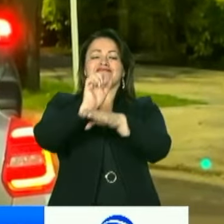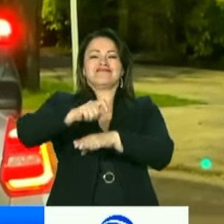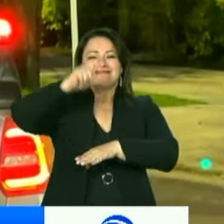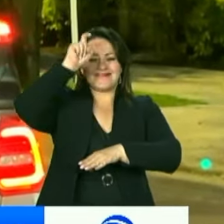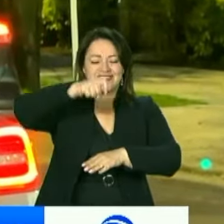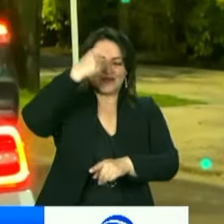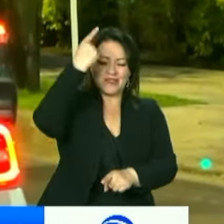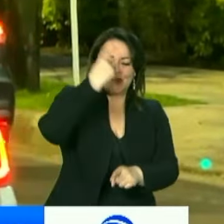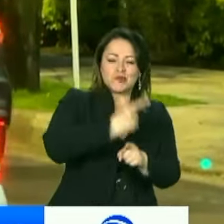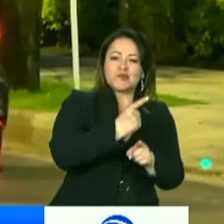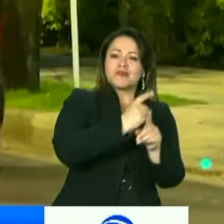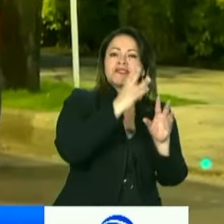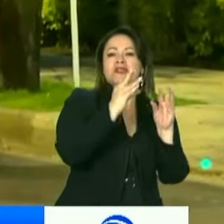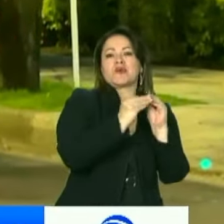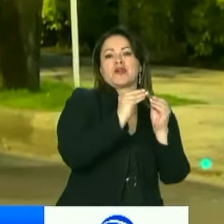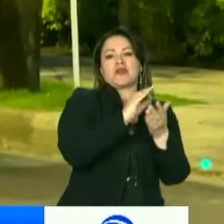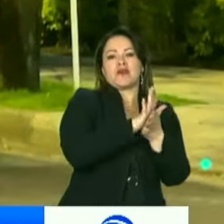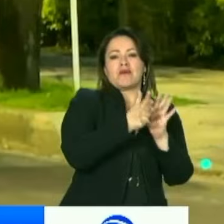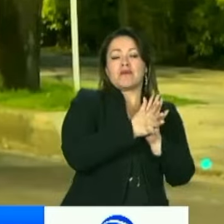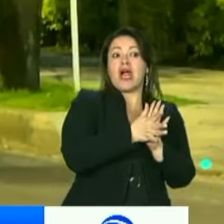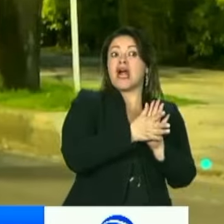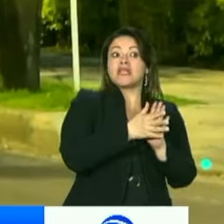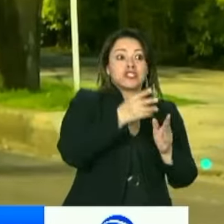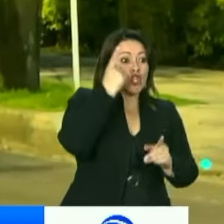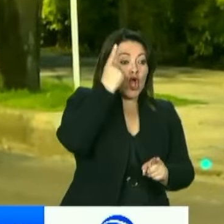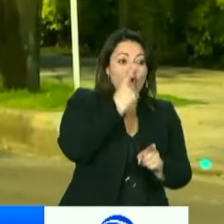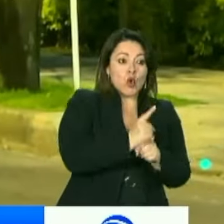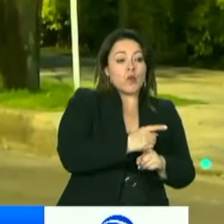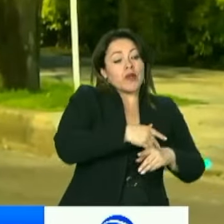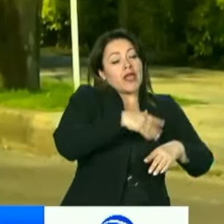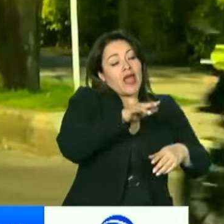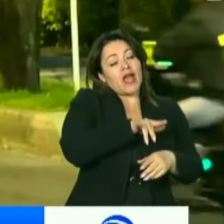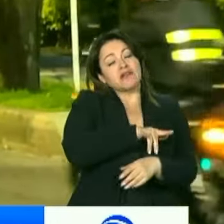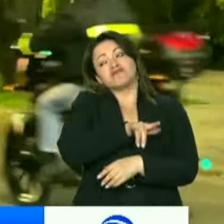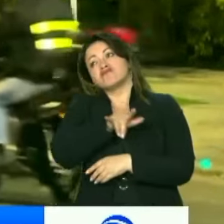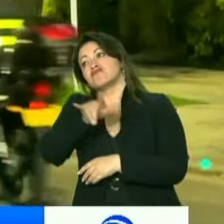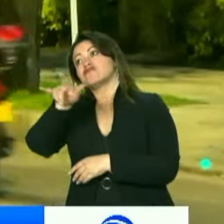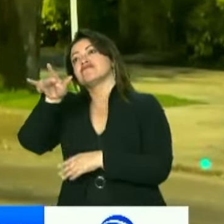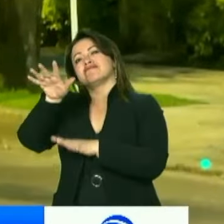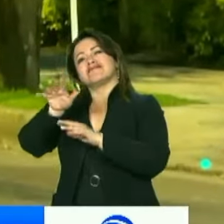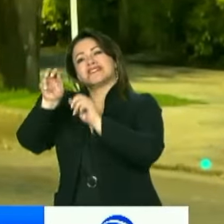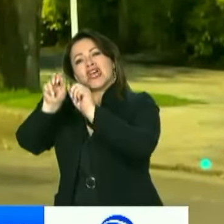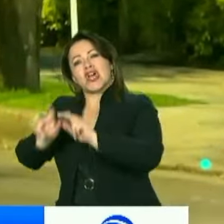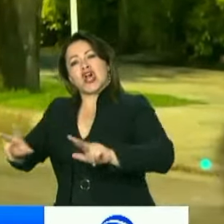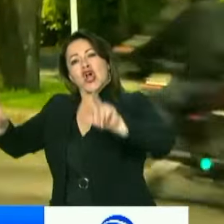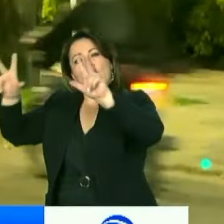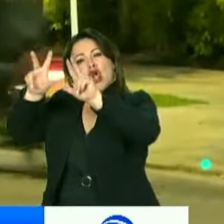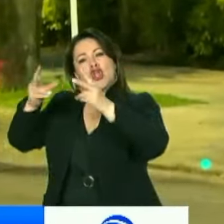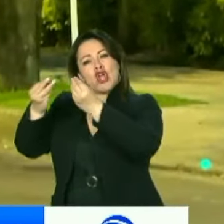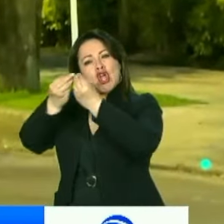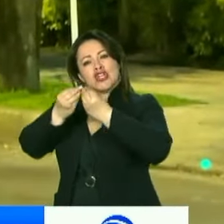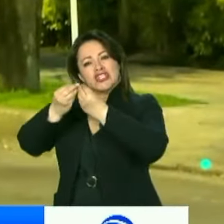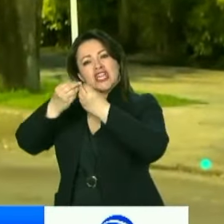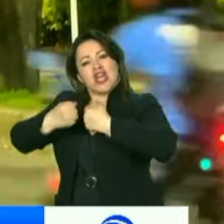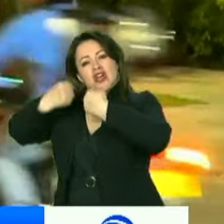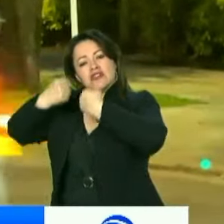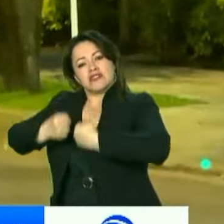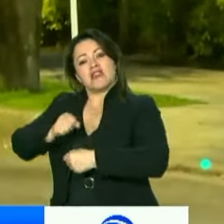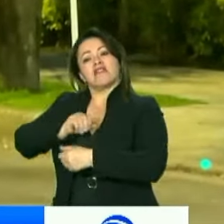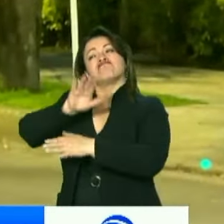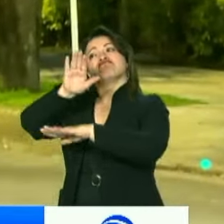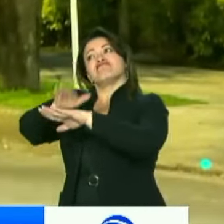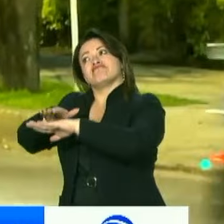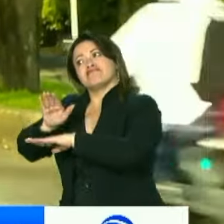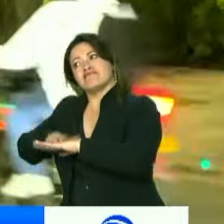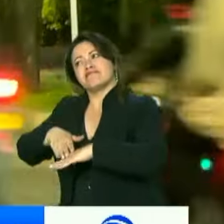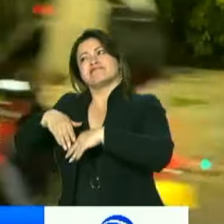de paz. De lo contrario, se vería obligado a viajar al Consejo de Seguridad de la ONU, que se realiza cada tres meses para darle seguimiento y monitoreo